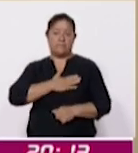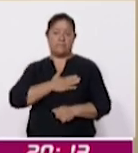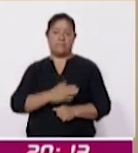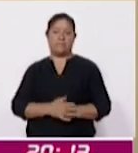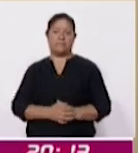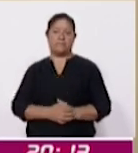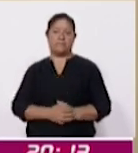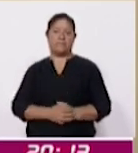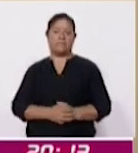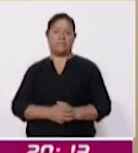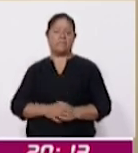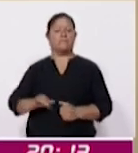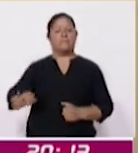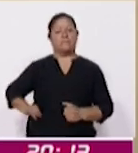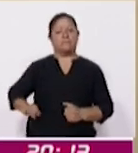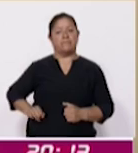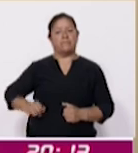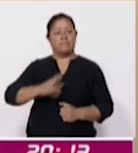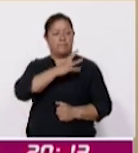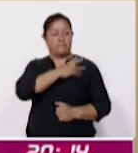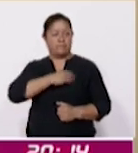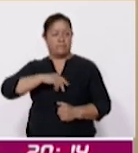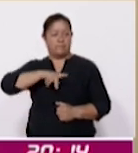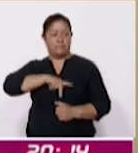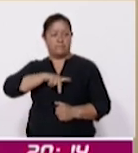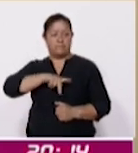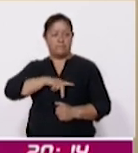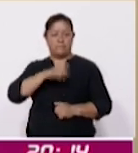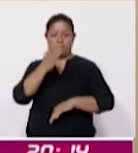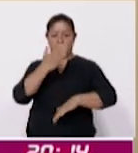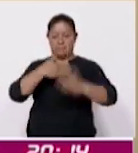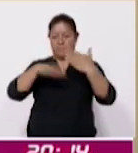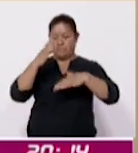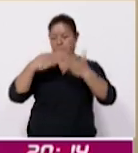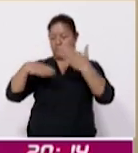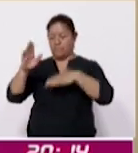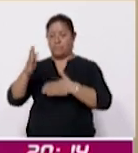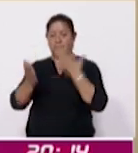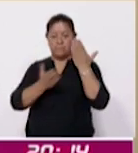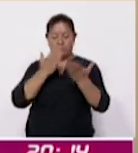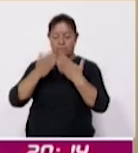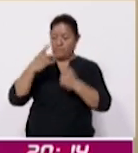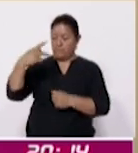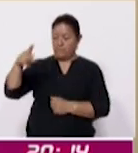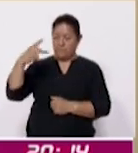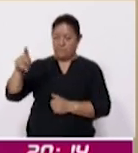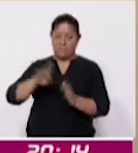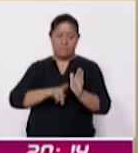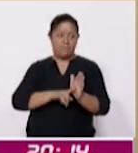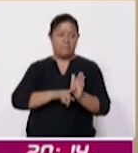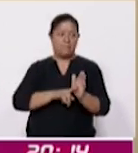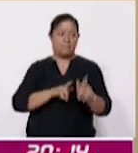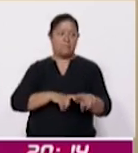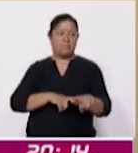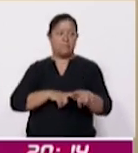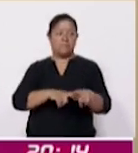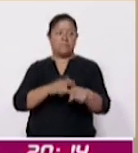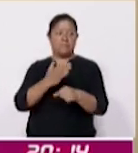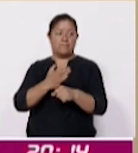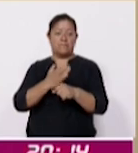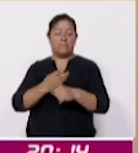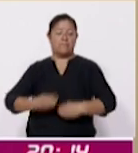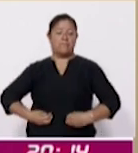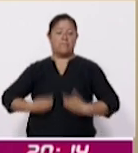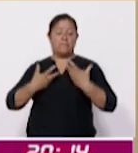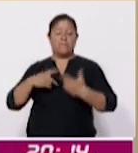interesa que mi hijo progrese, que siga sus estudios, sus metas, porque en la actualidad ya la vida